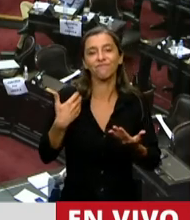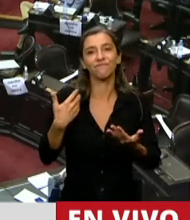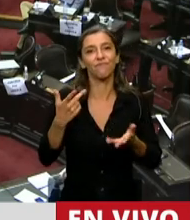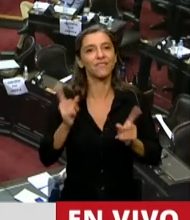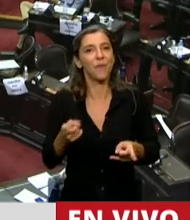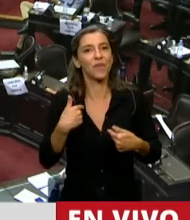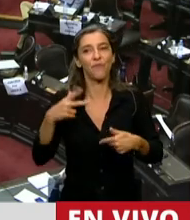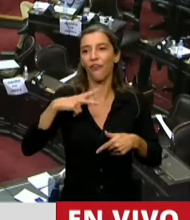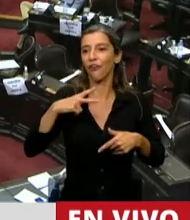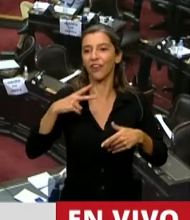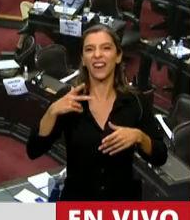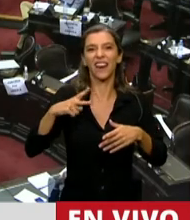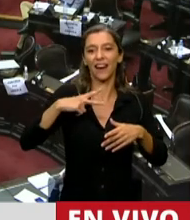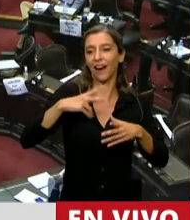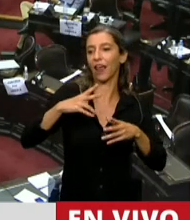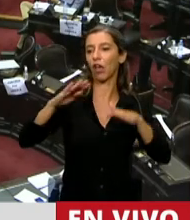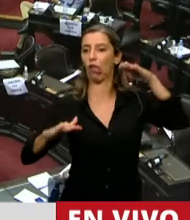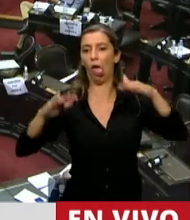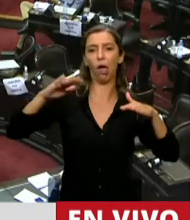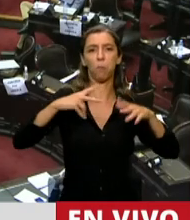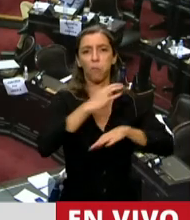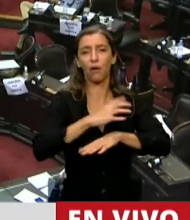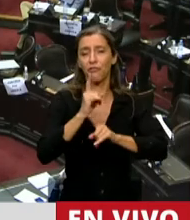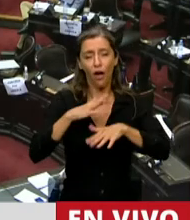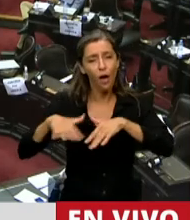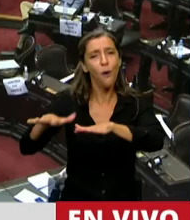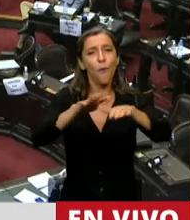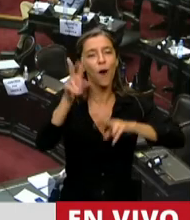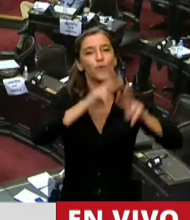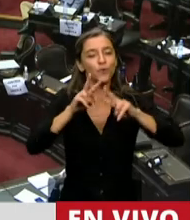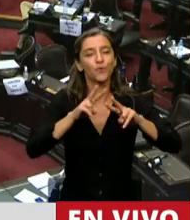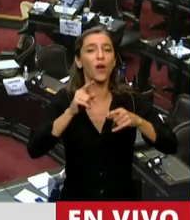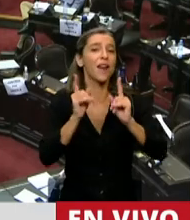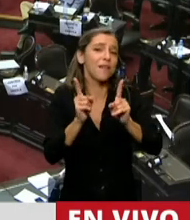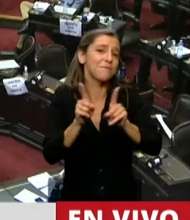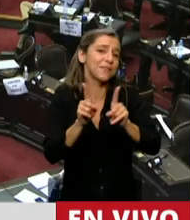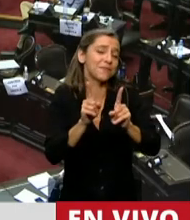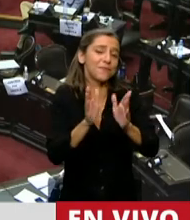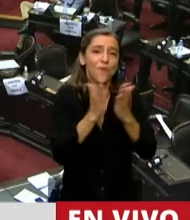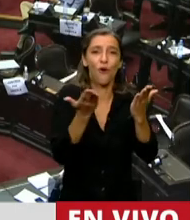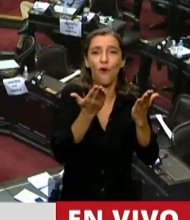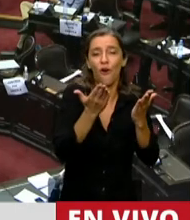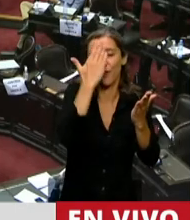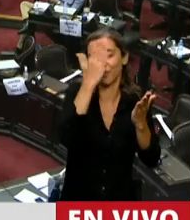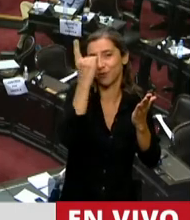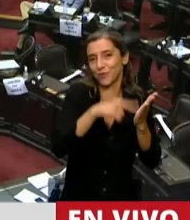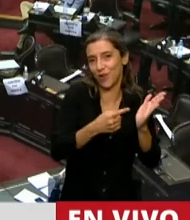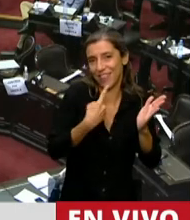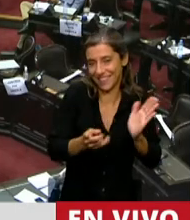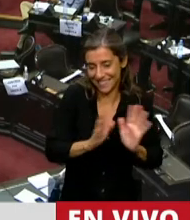están en definitiva expresados en nuestra Constitución. Y por último, quiero decir que